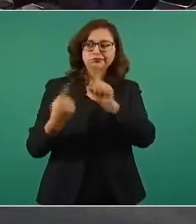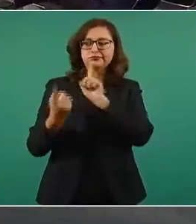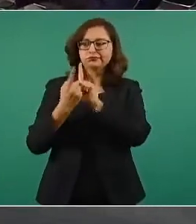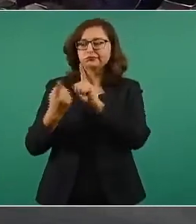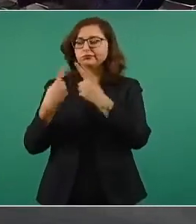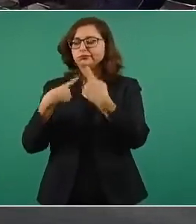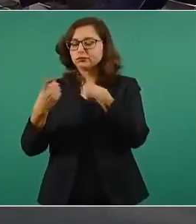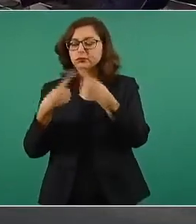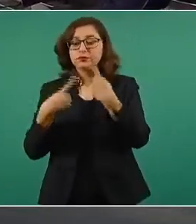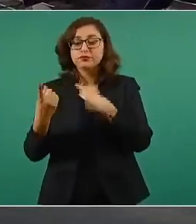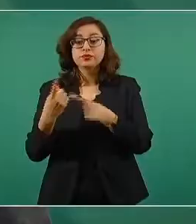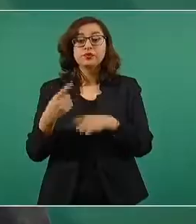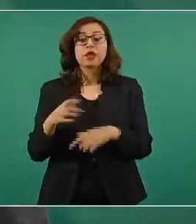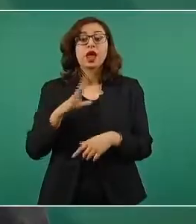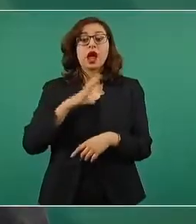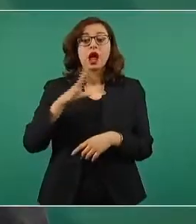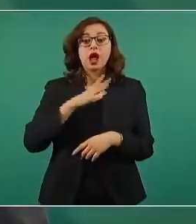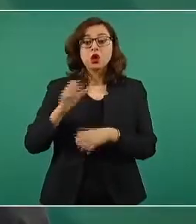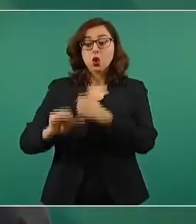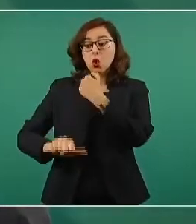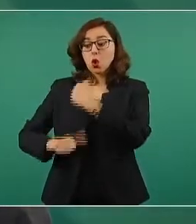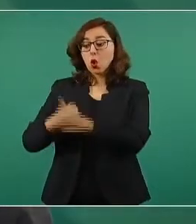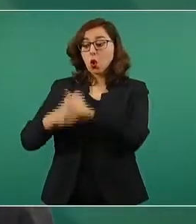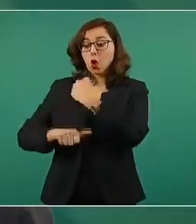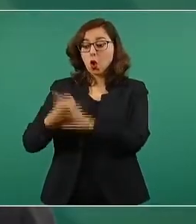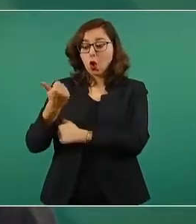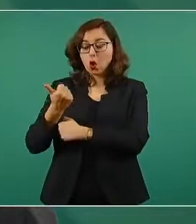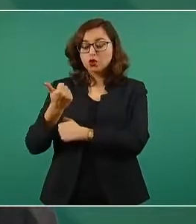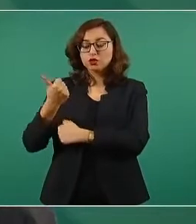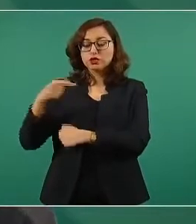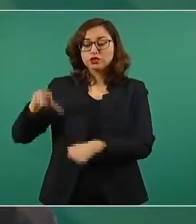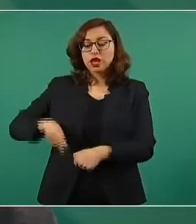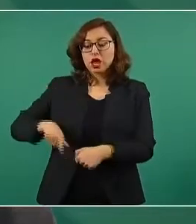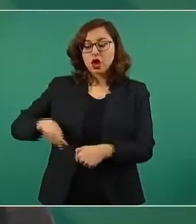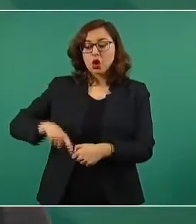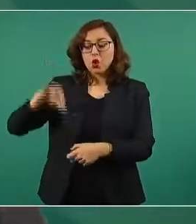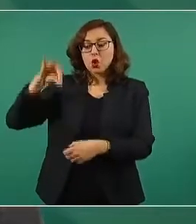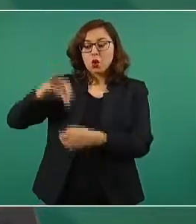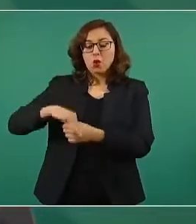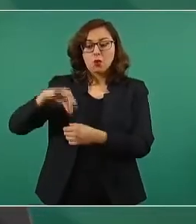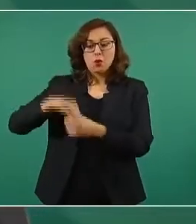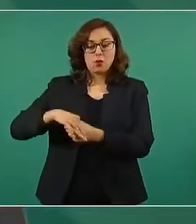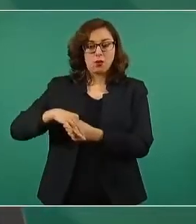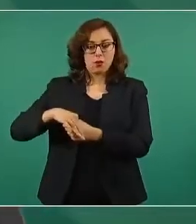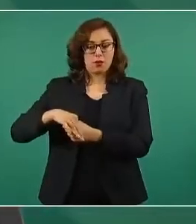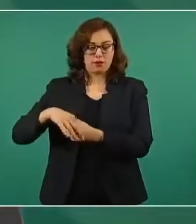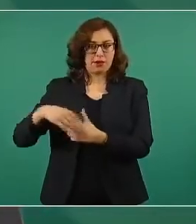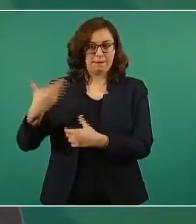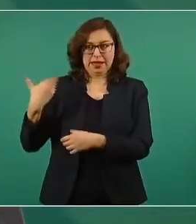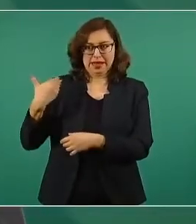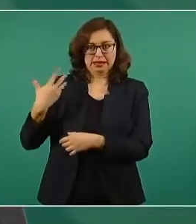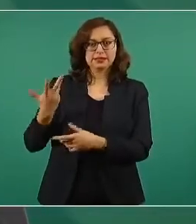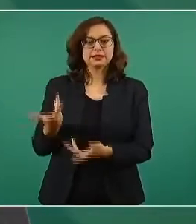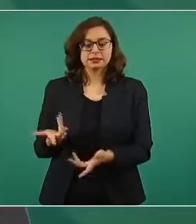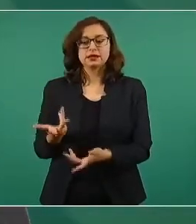de la coalición Juntos Hacemos Historia.